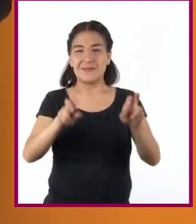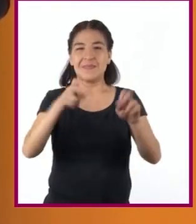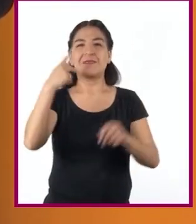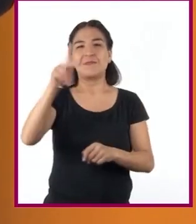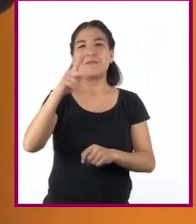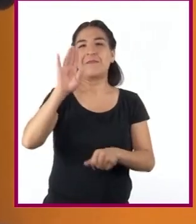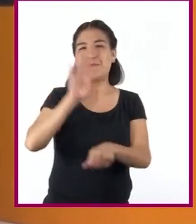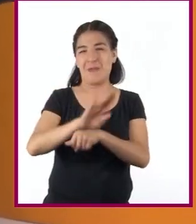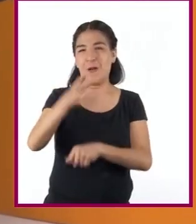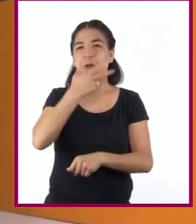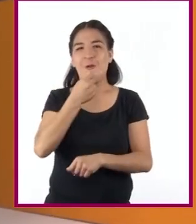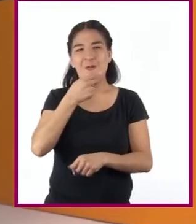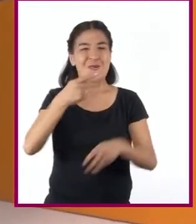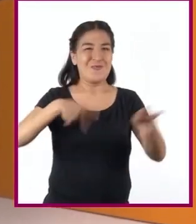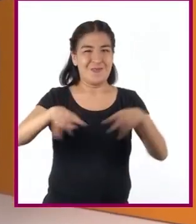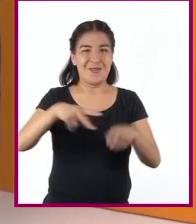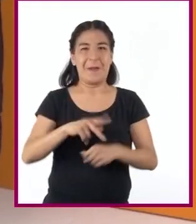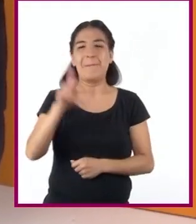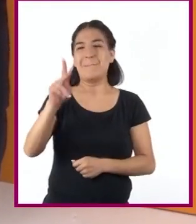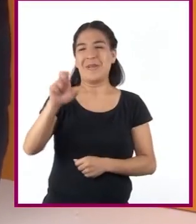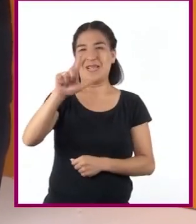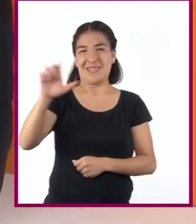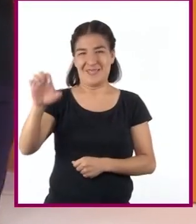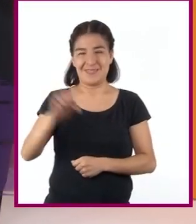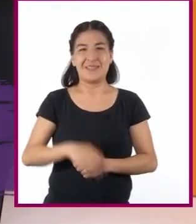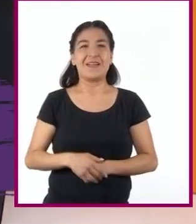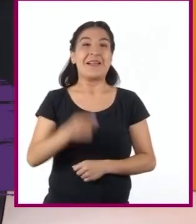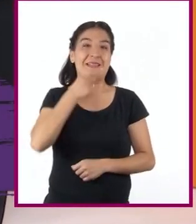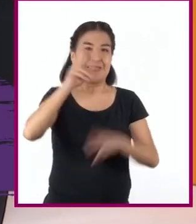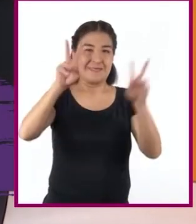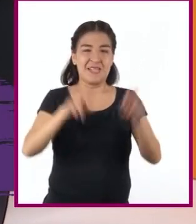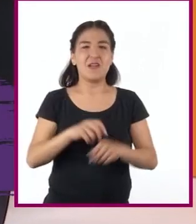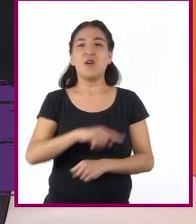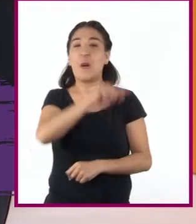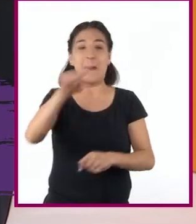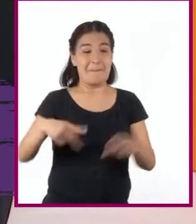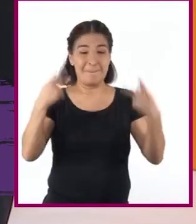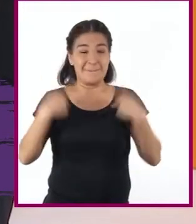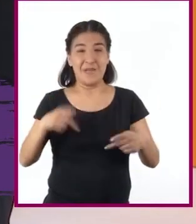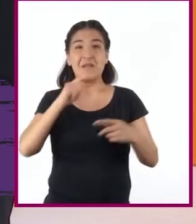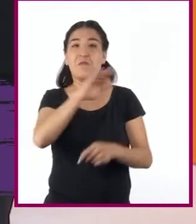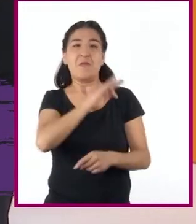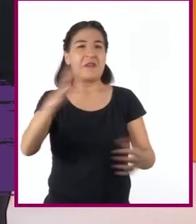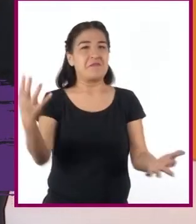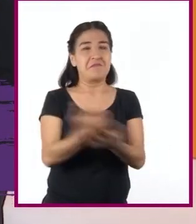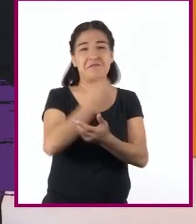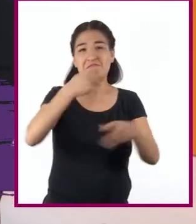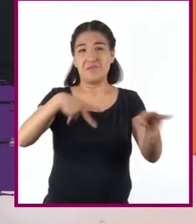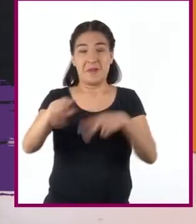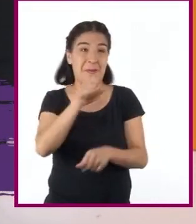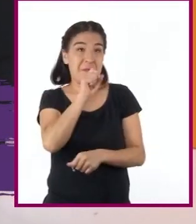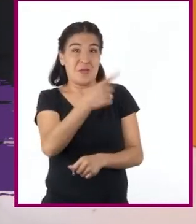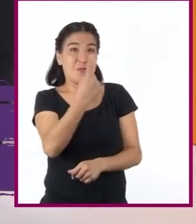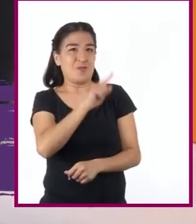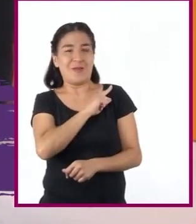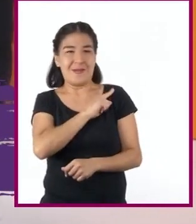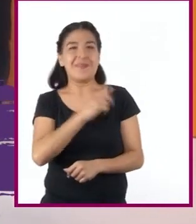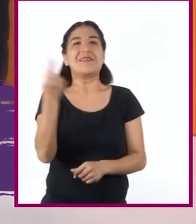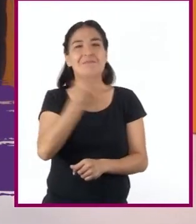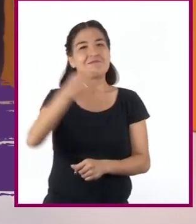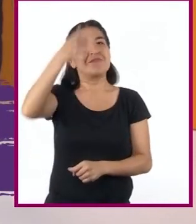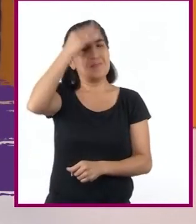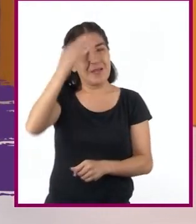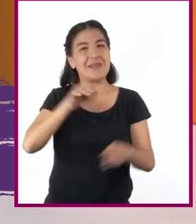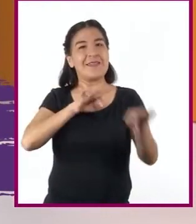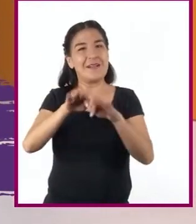brasileño del fútbol, Pelé, que dijo, ningún individuo puede ganar un partido por sí mismo. Aprendamos